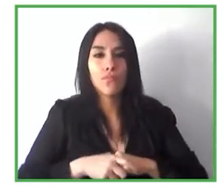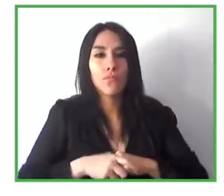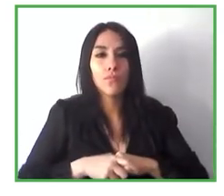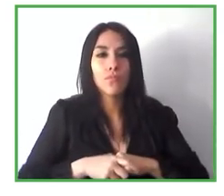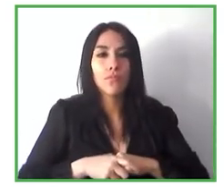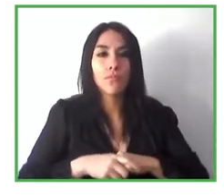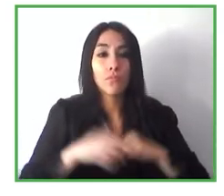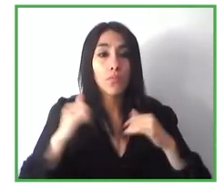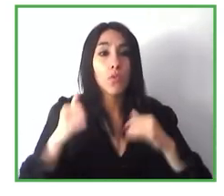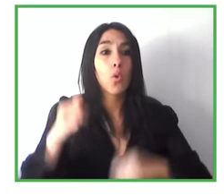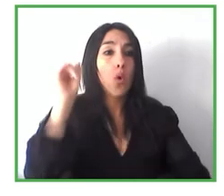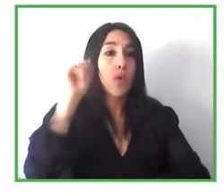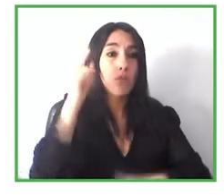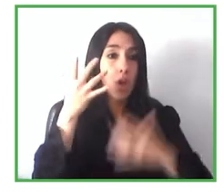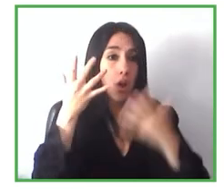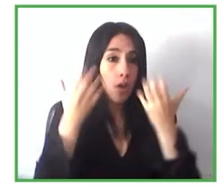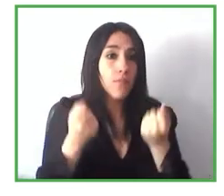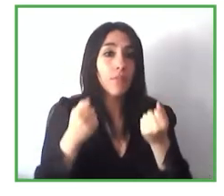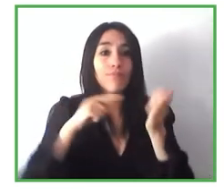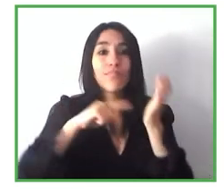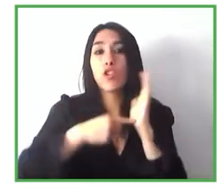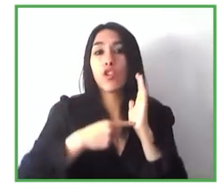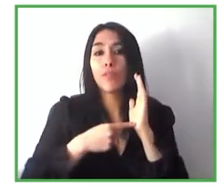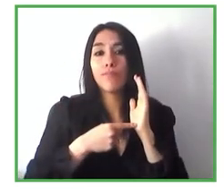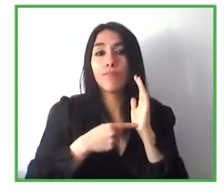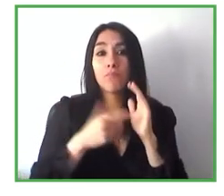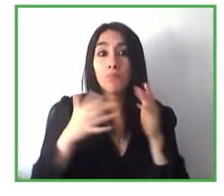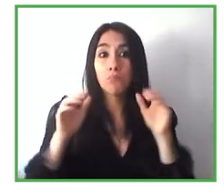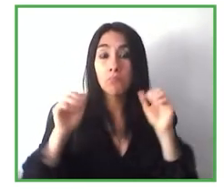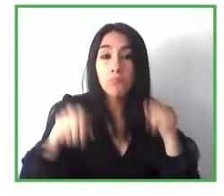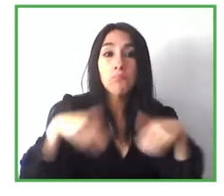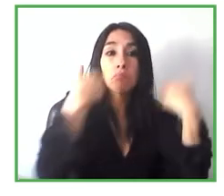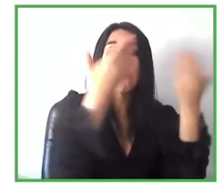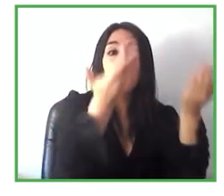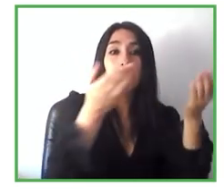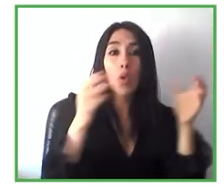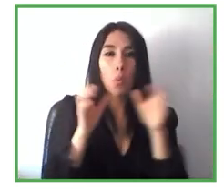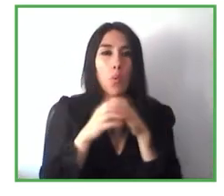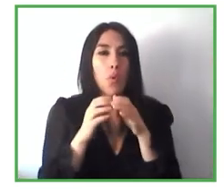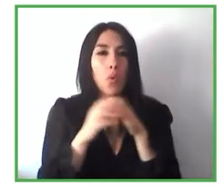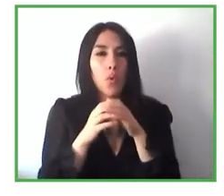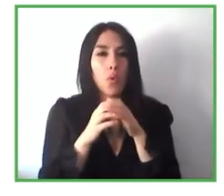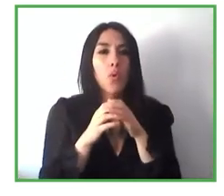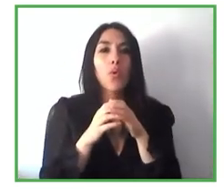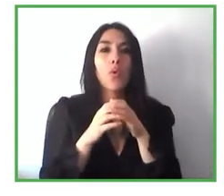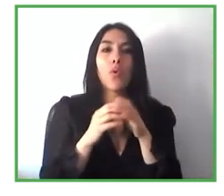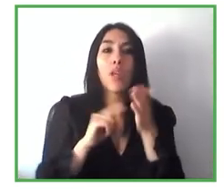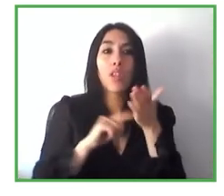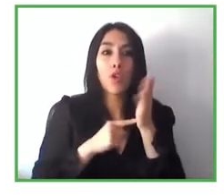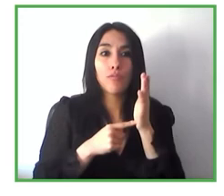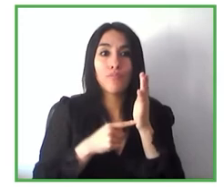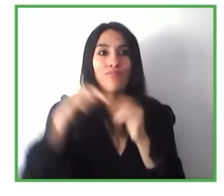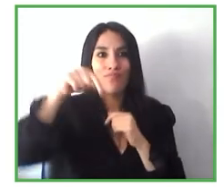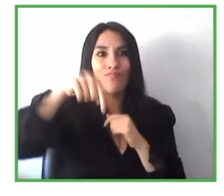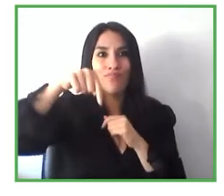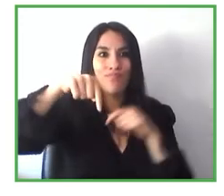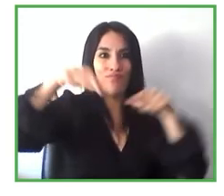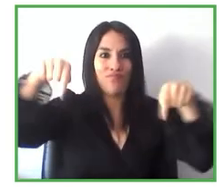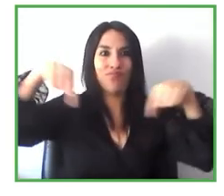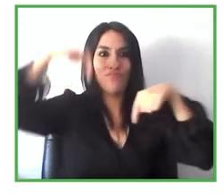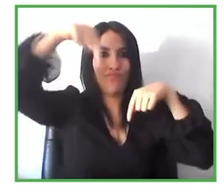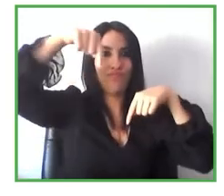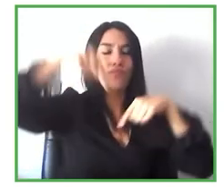externa al equipamiento que está en el interior de un espacio estaría embebida o dentro de